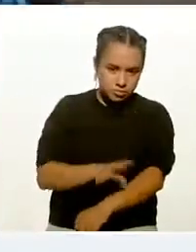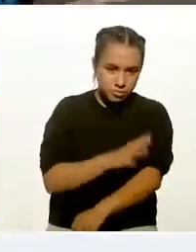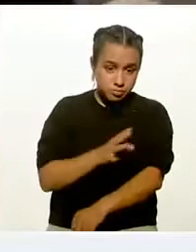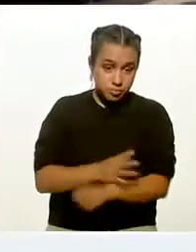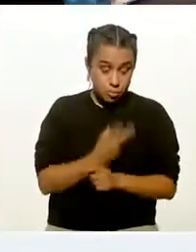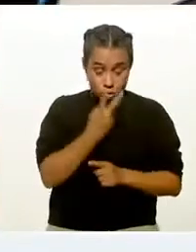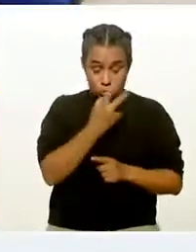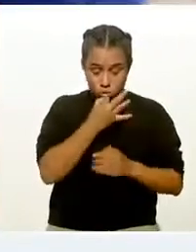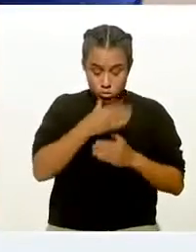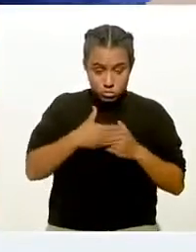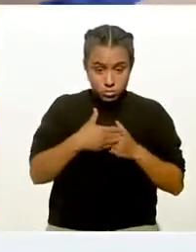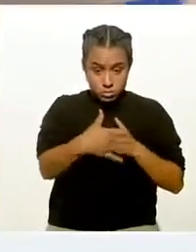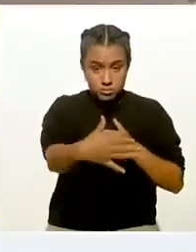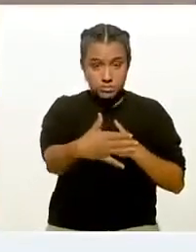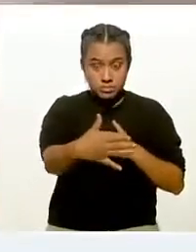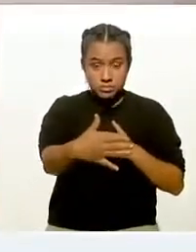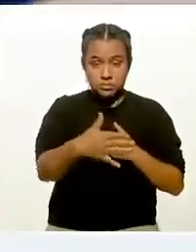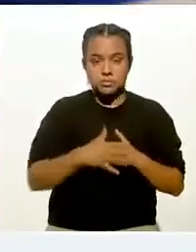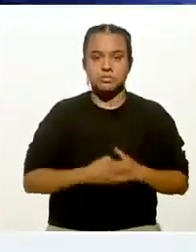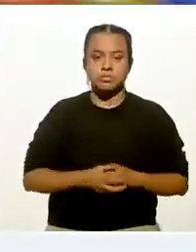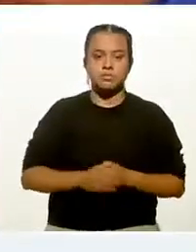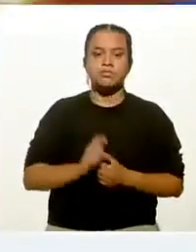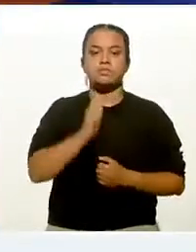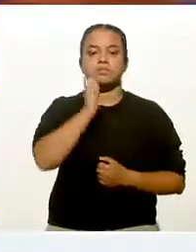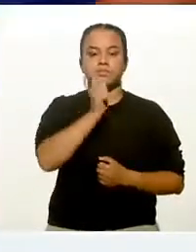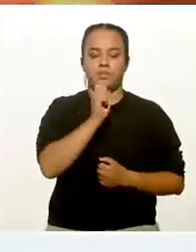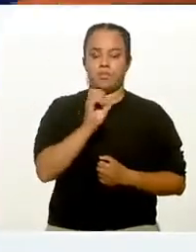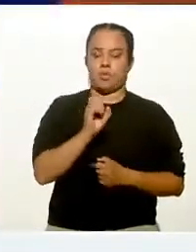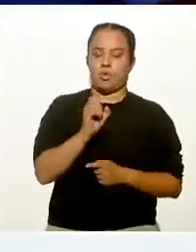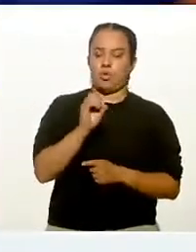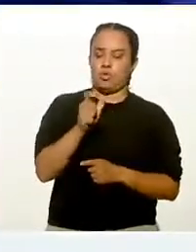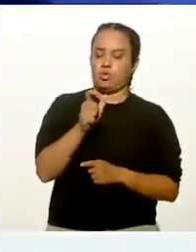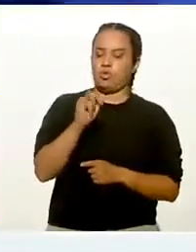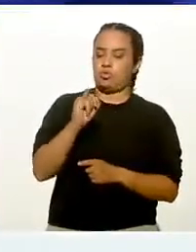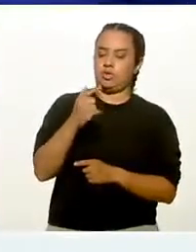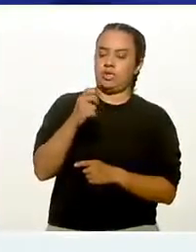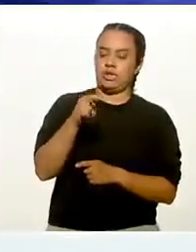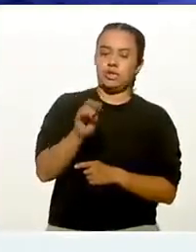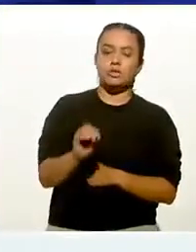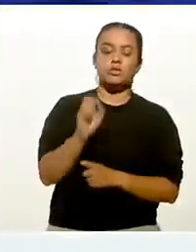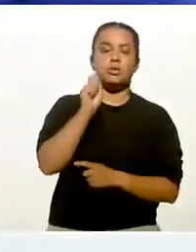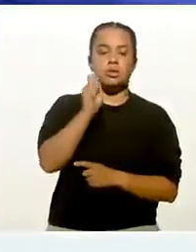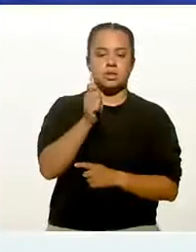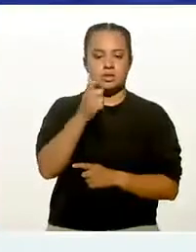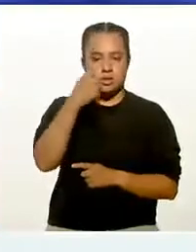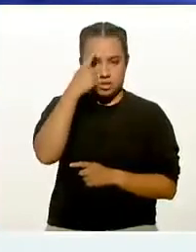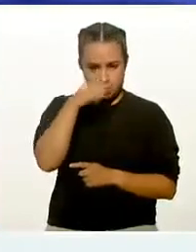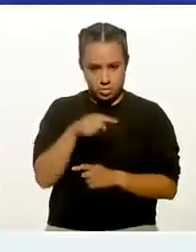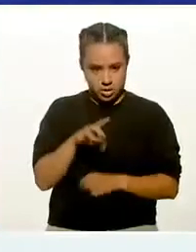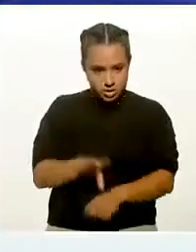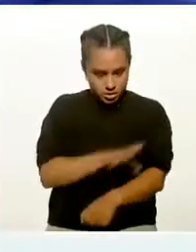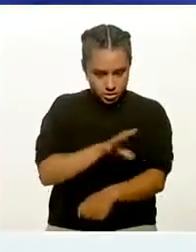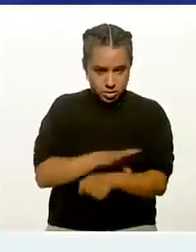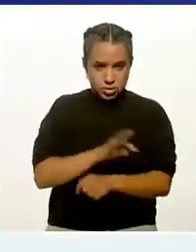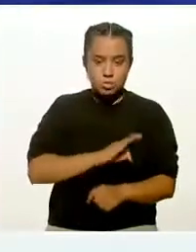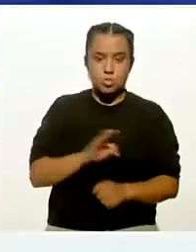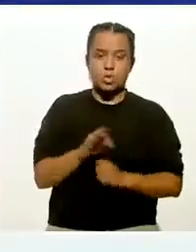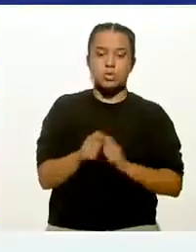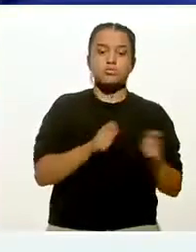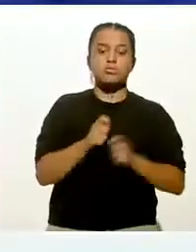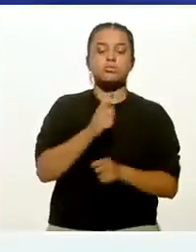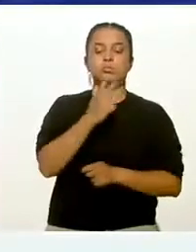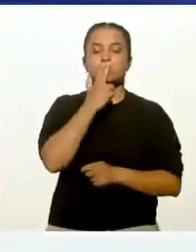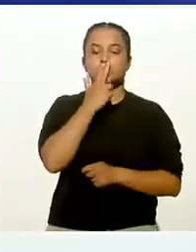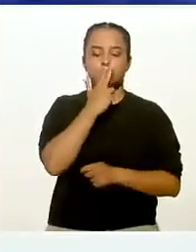los 2 minutos en adelante se utiliza el oxígeno como fuente para metabolizar la energía, para utilizar los